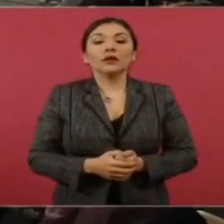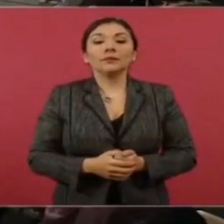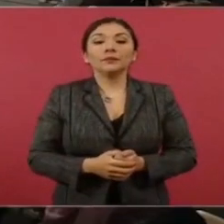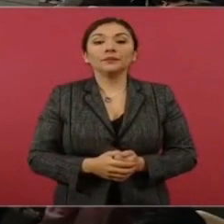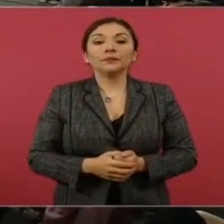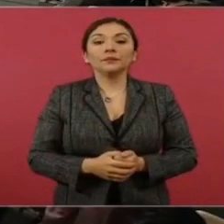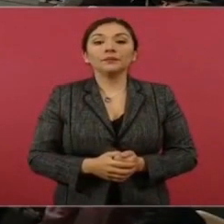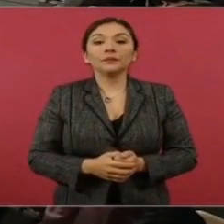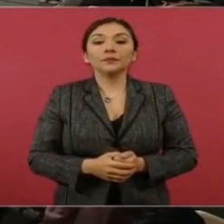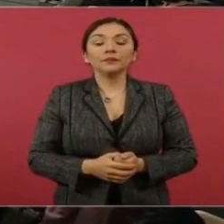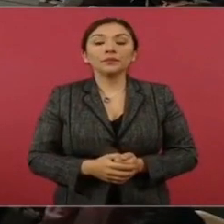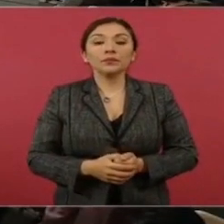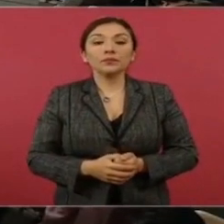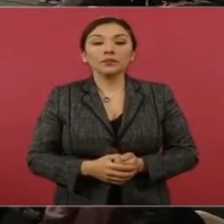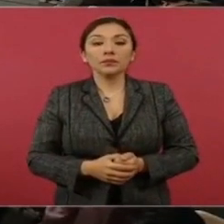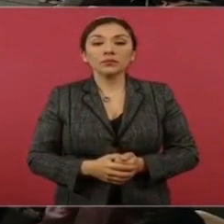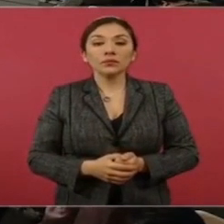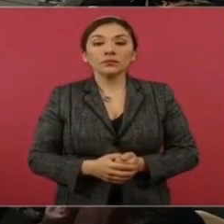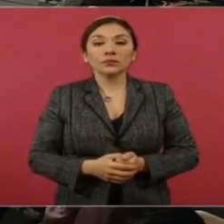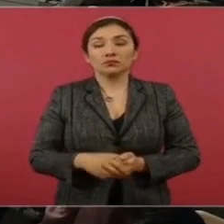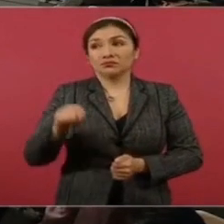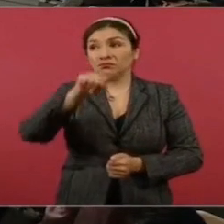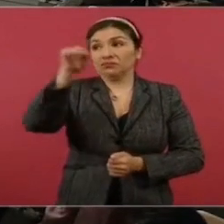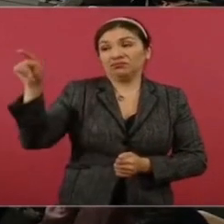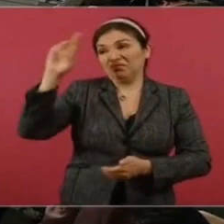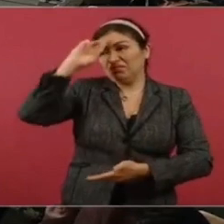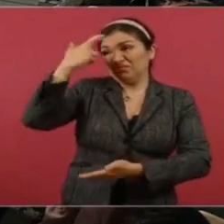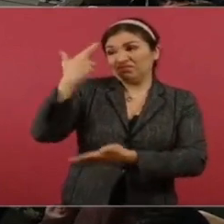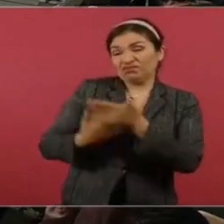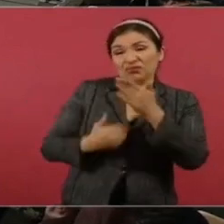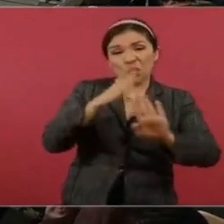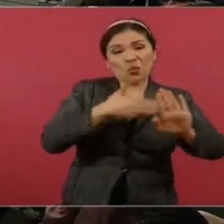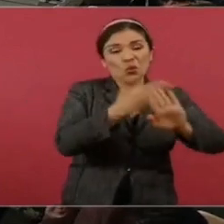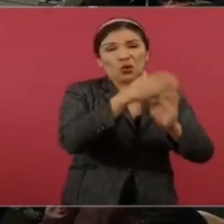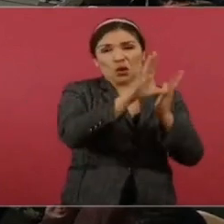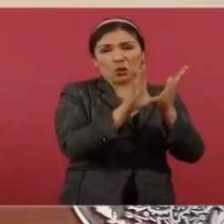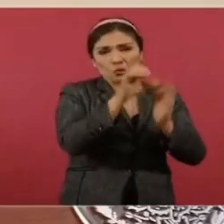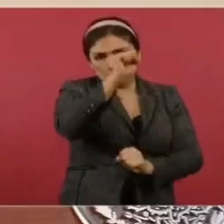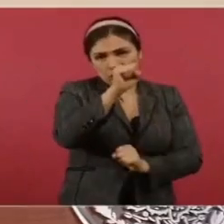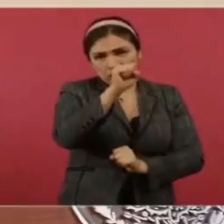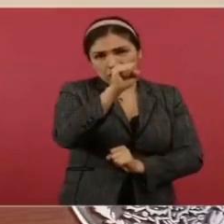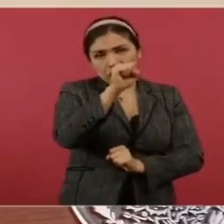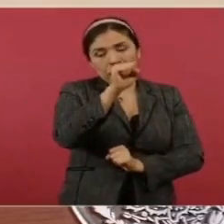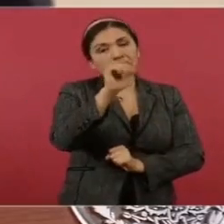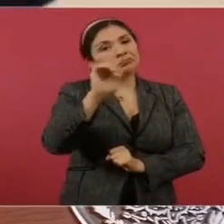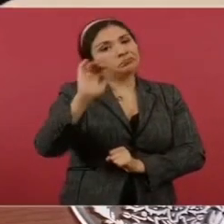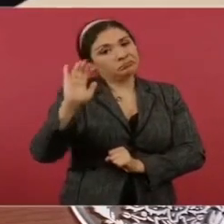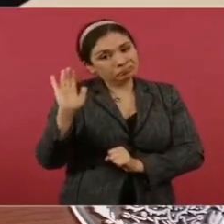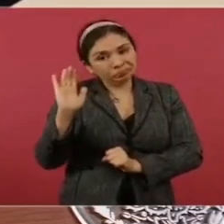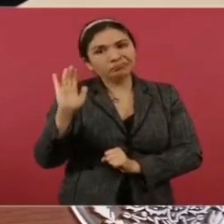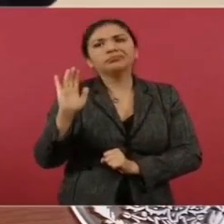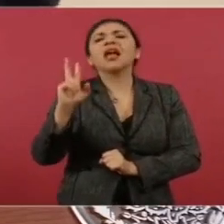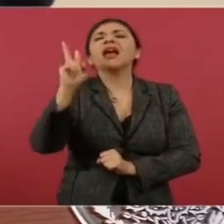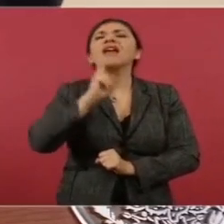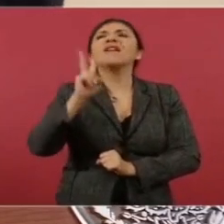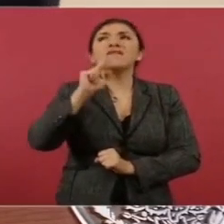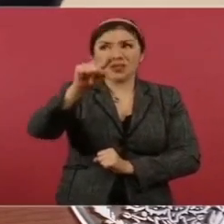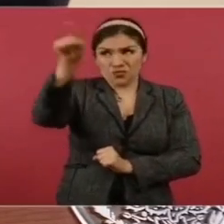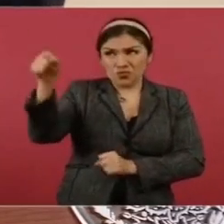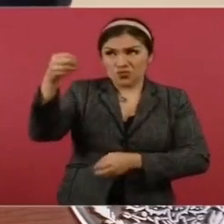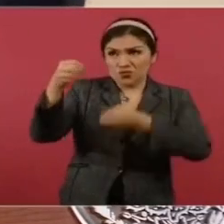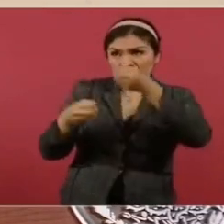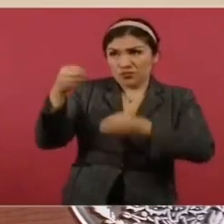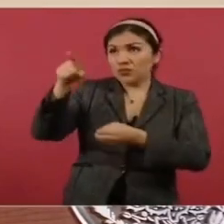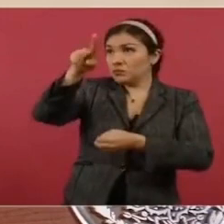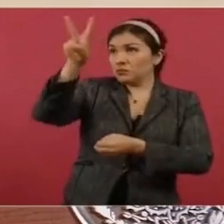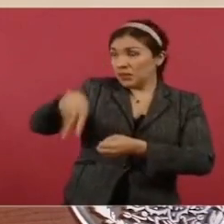violen la Constitución, a ver, que me digan los ministros si no la